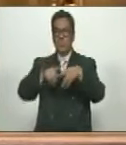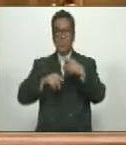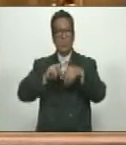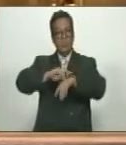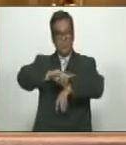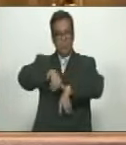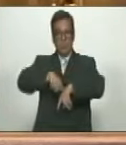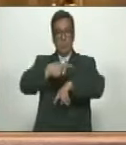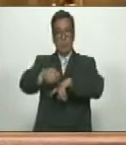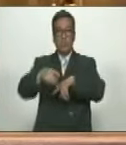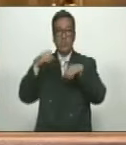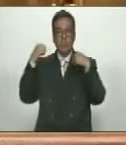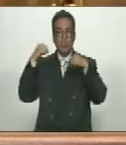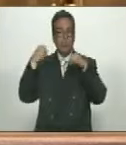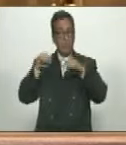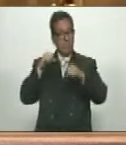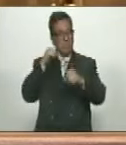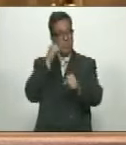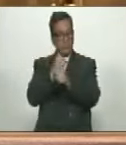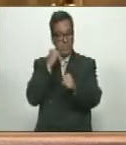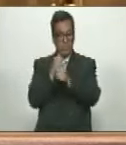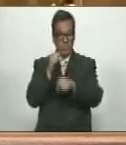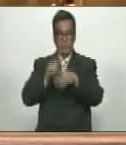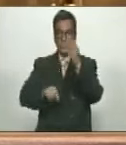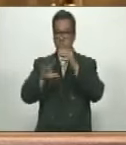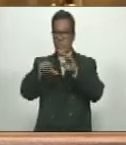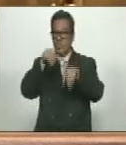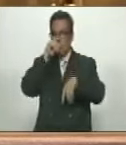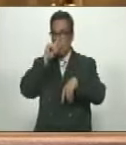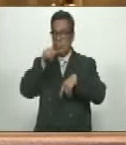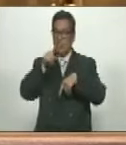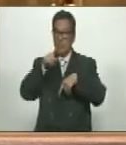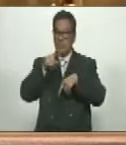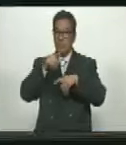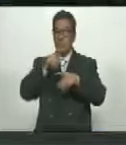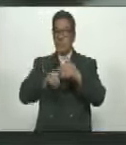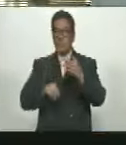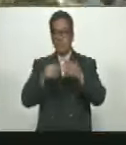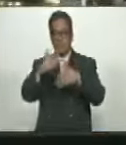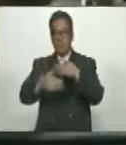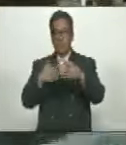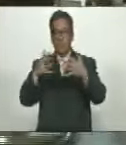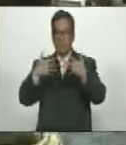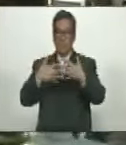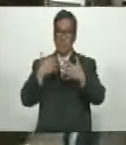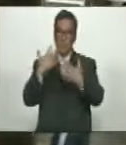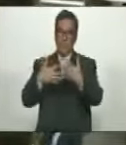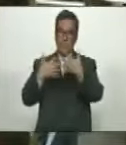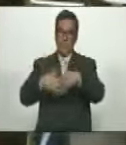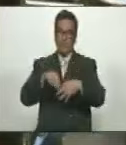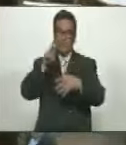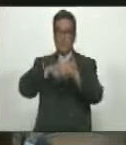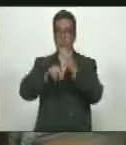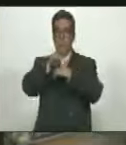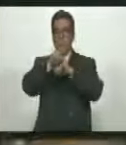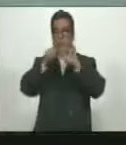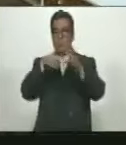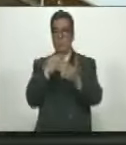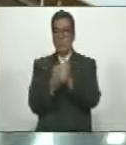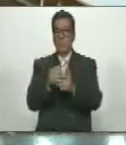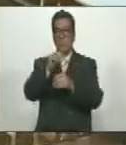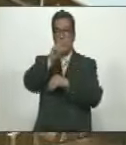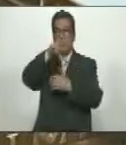prórroga del ejercicio de la actividad primaria por 15 años efectuada por las precitadas empresas mixtas para el periodo 2026